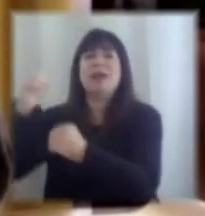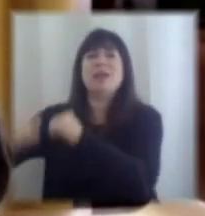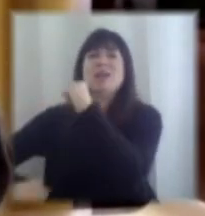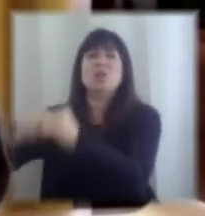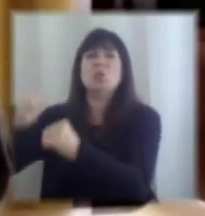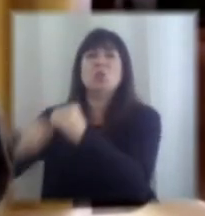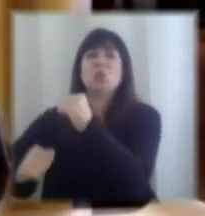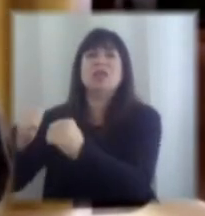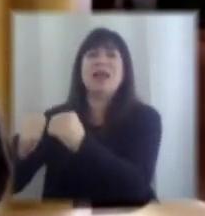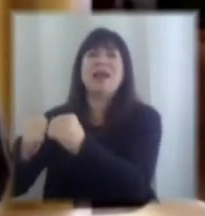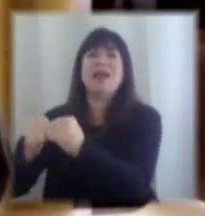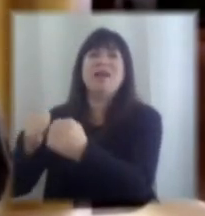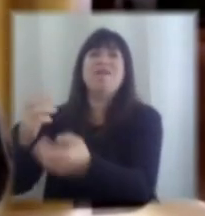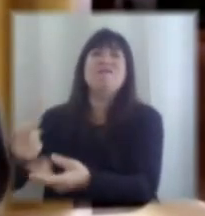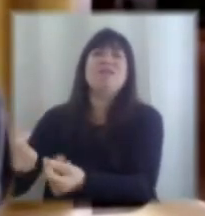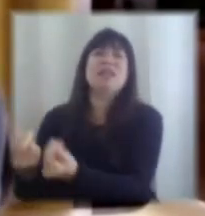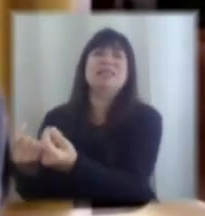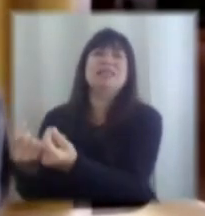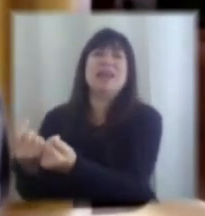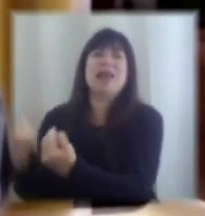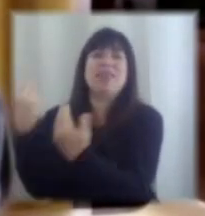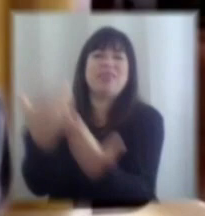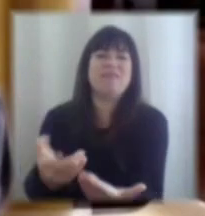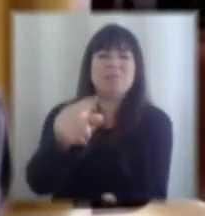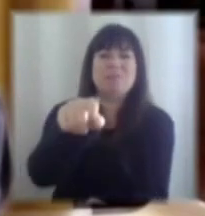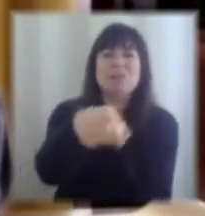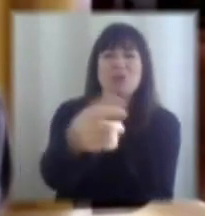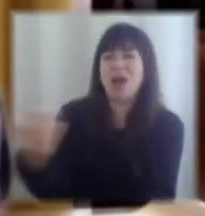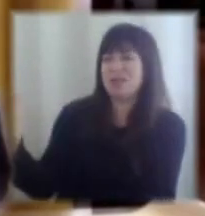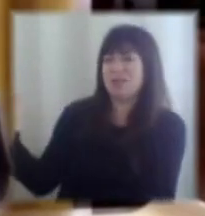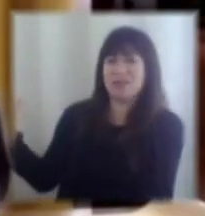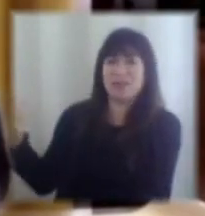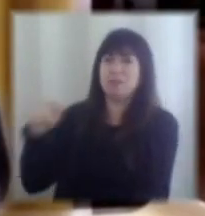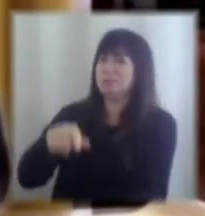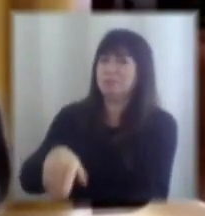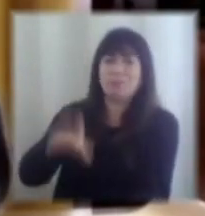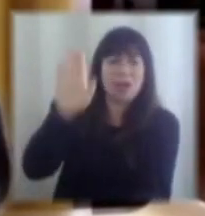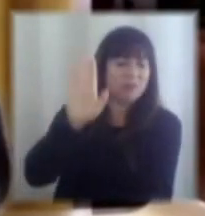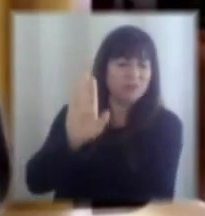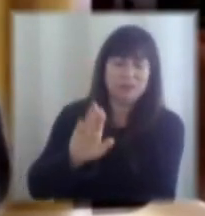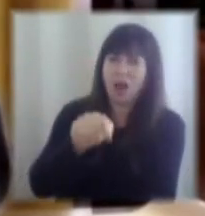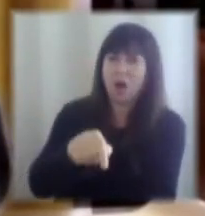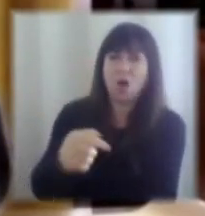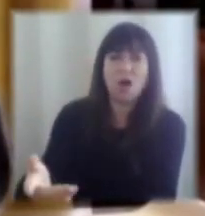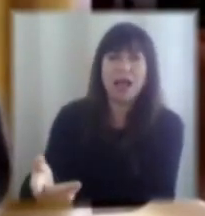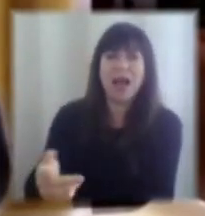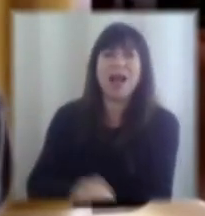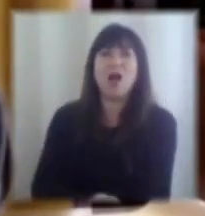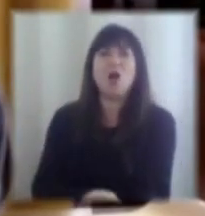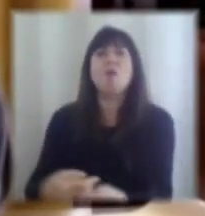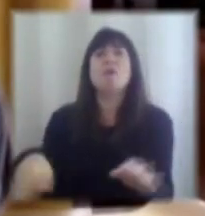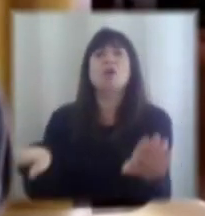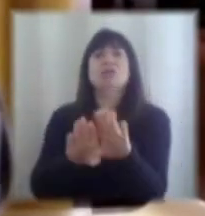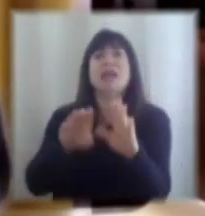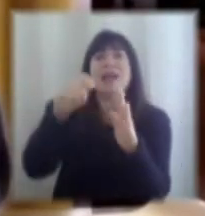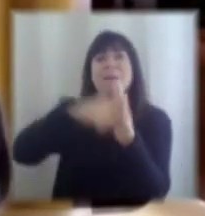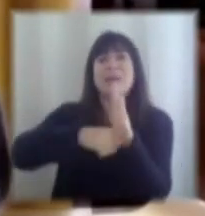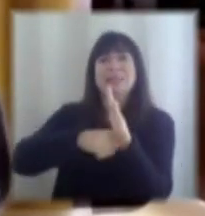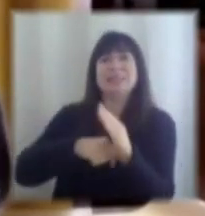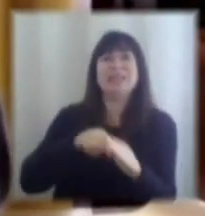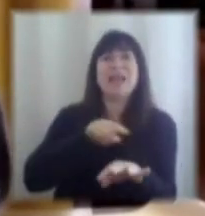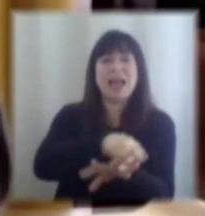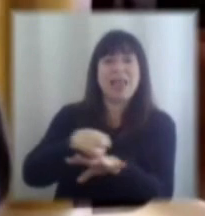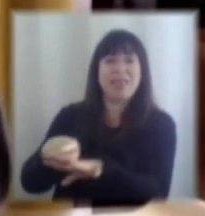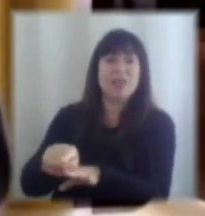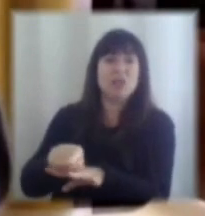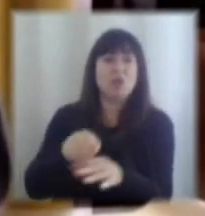normal? yo les quiero decir que los números que tenemos hoy día si uno los proyecta al cierre del mes estamos hablando que el crédito a la pymes se estaría